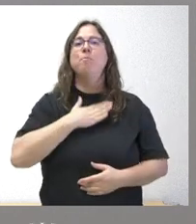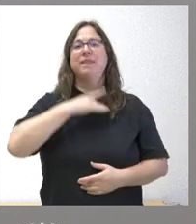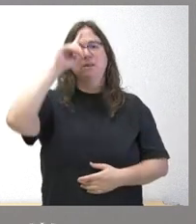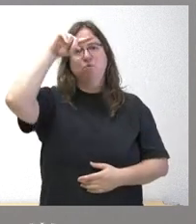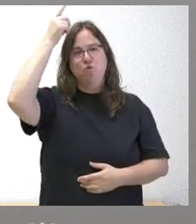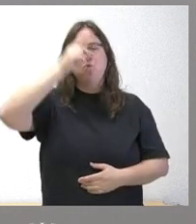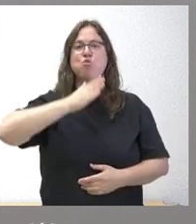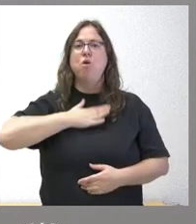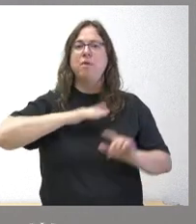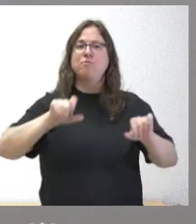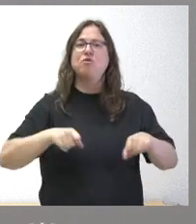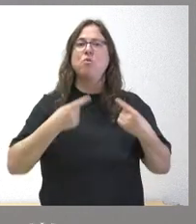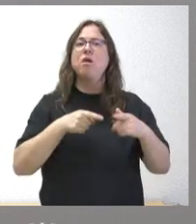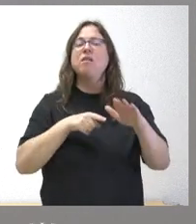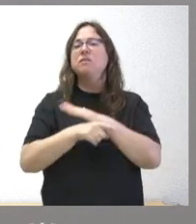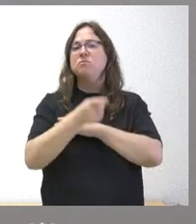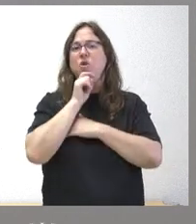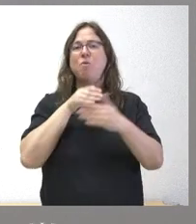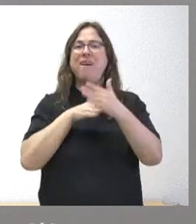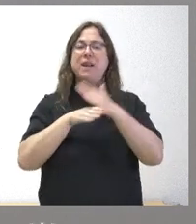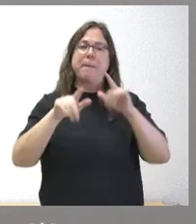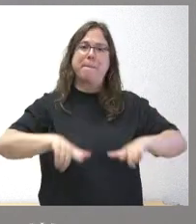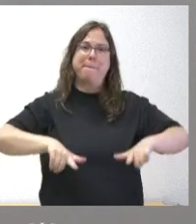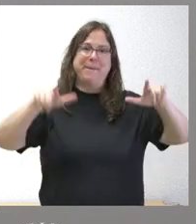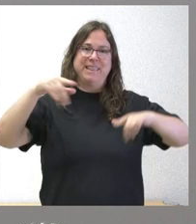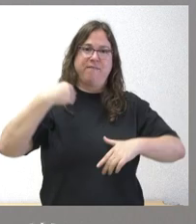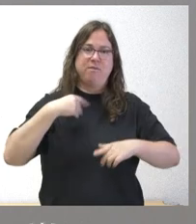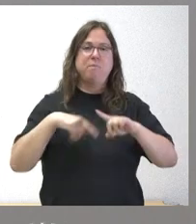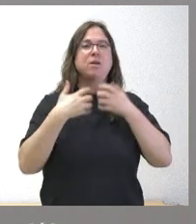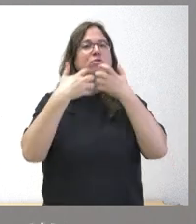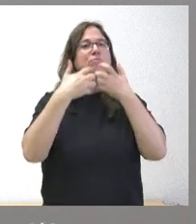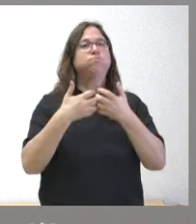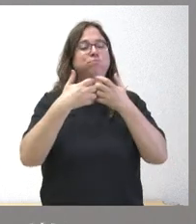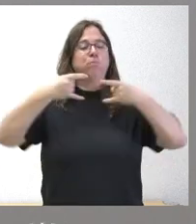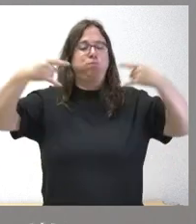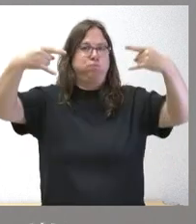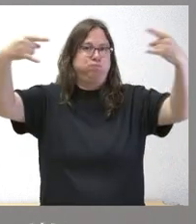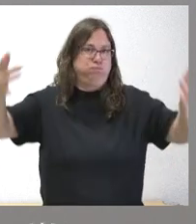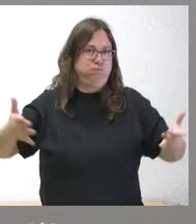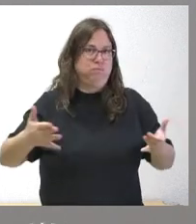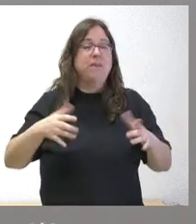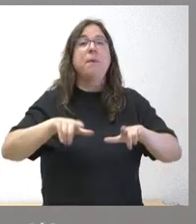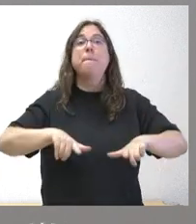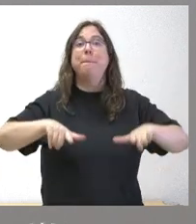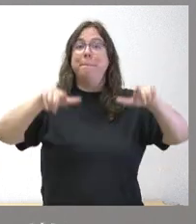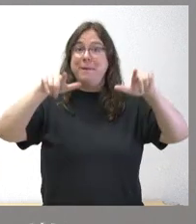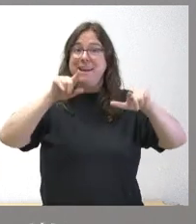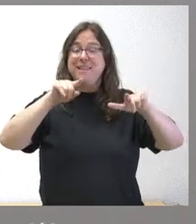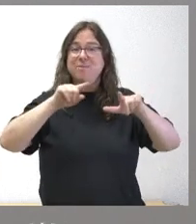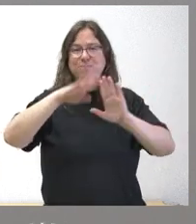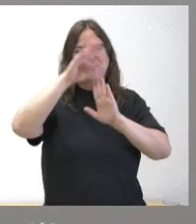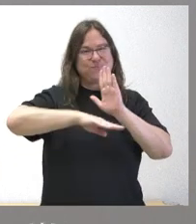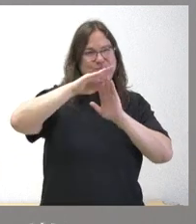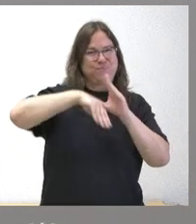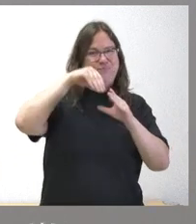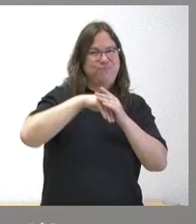natural que se gestionan a través de esta plataforma y de la instalación de sensores. Esta plataforma de software, de internet de